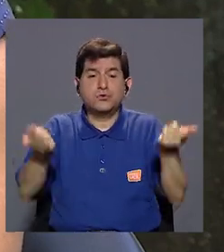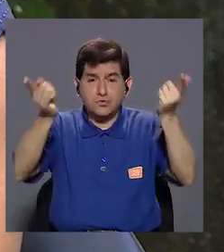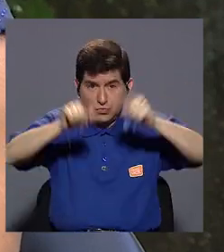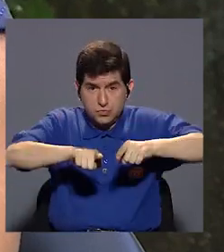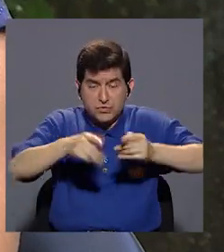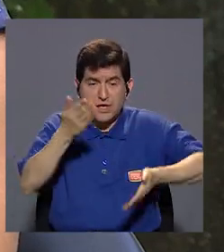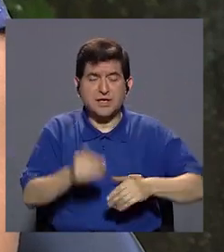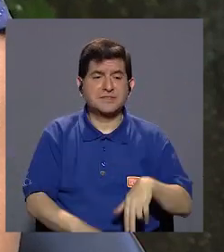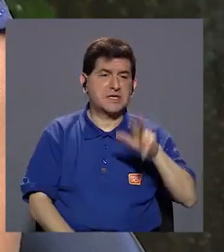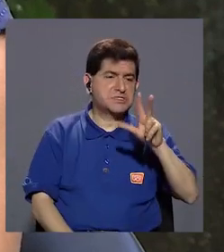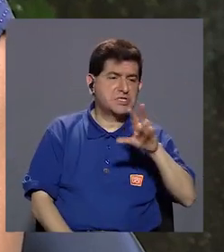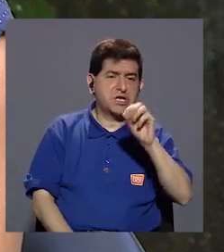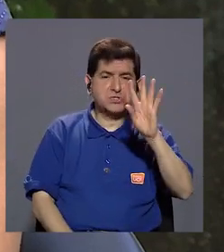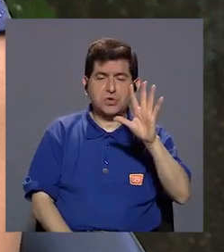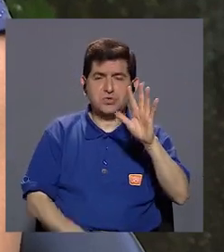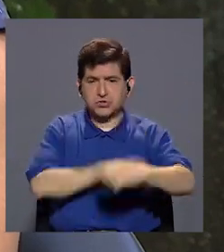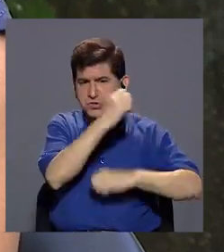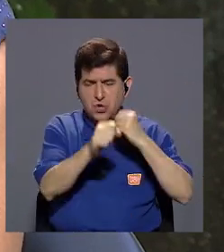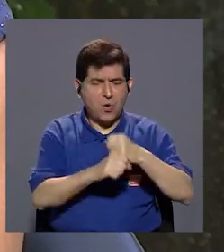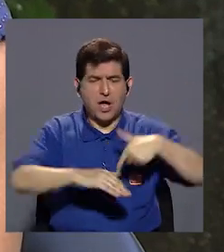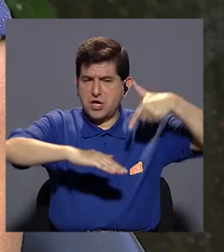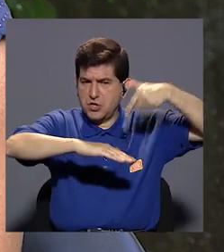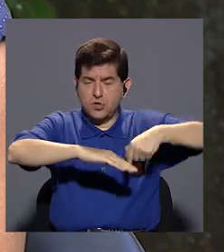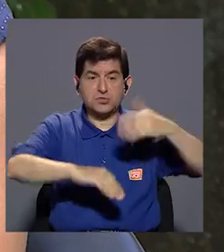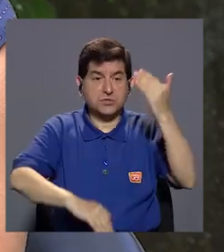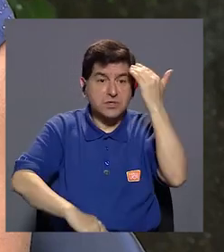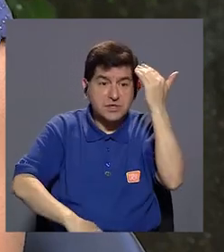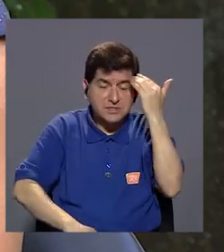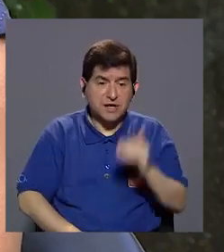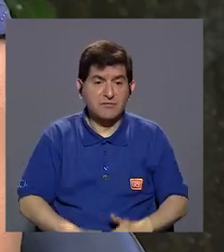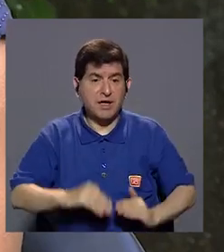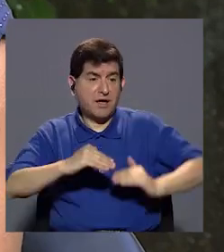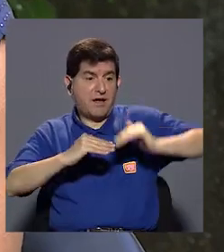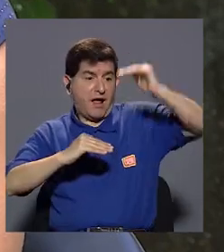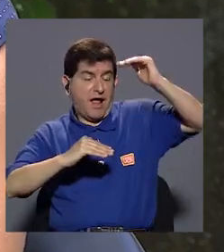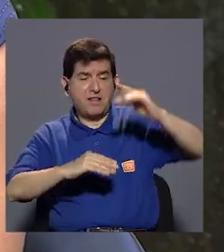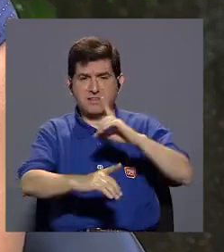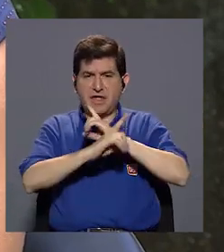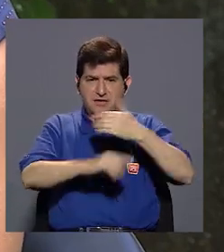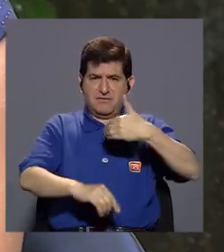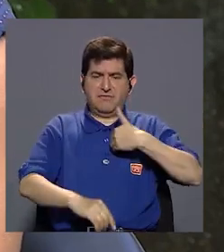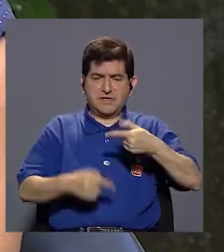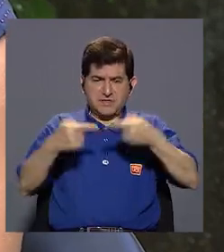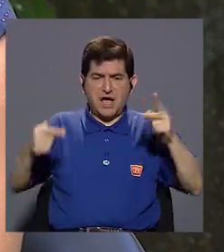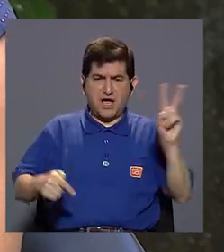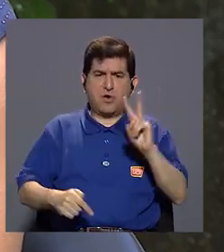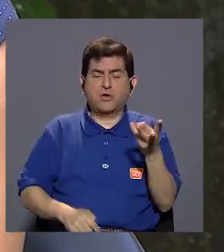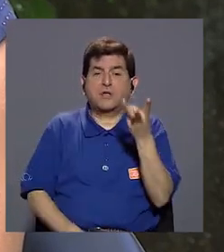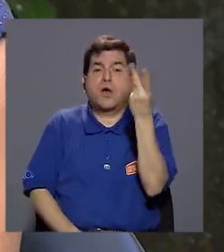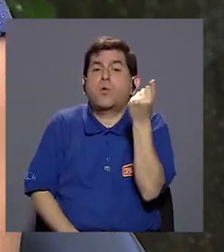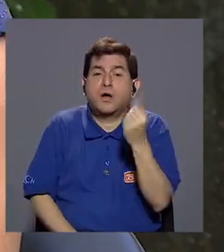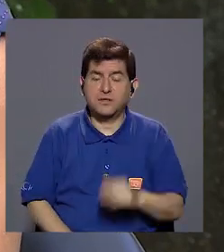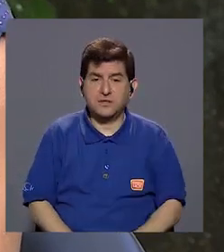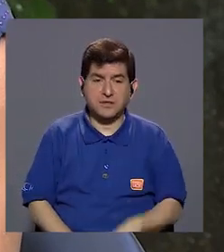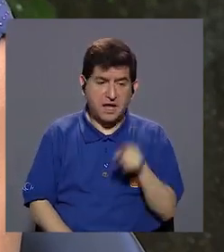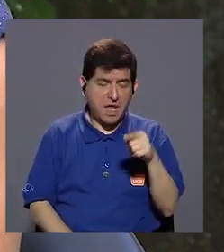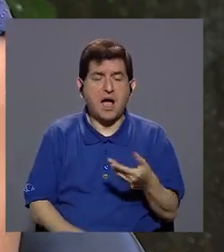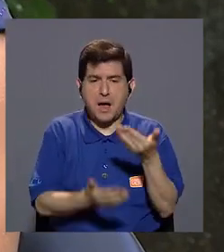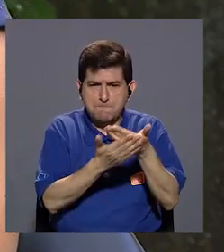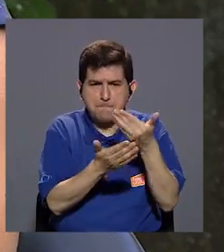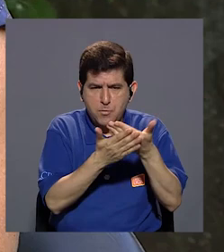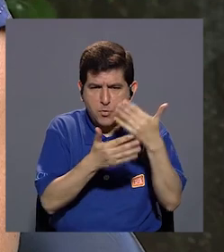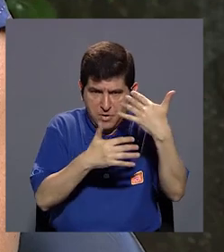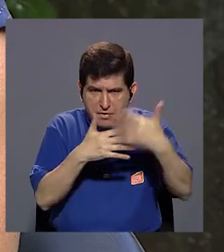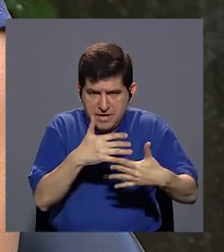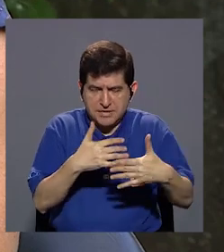por tres, cinco años no vacunamos, entonces queremos saber qué tan altas están las defensas contra esos virus. Ahí podemos hacer titulación.